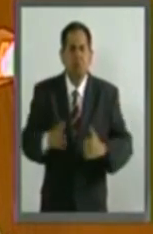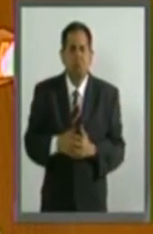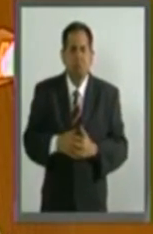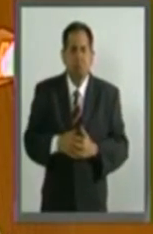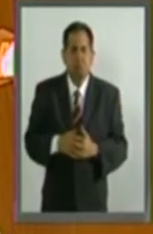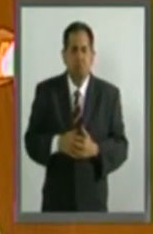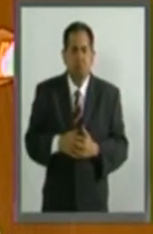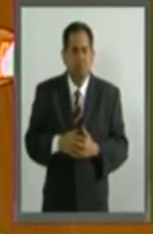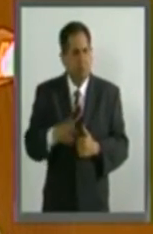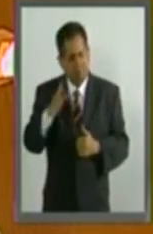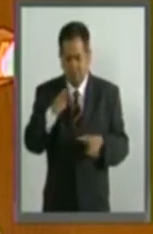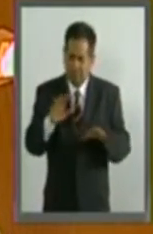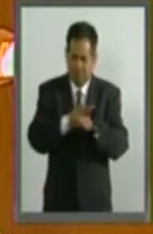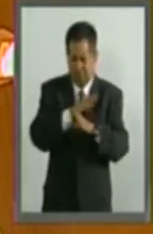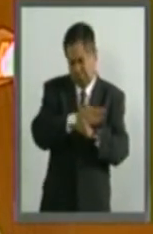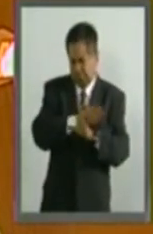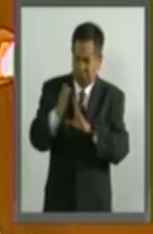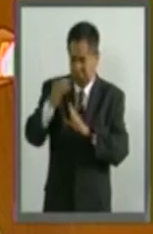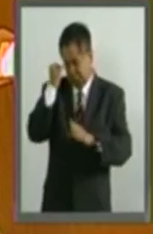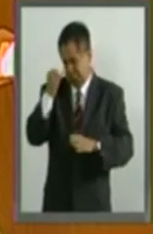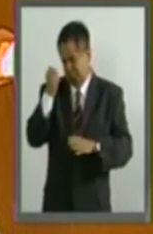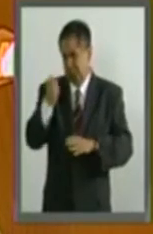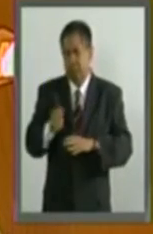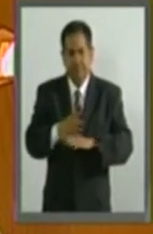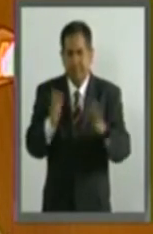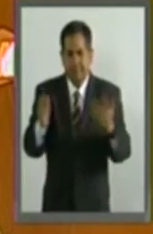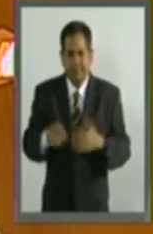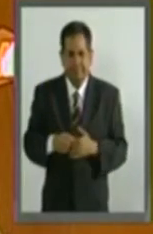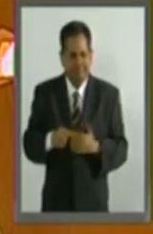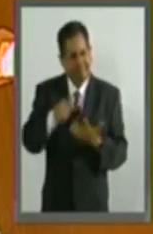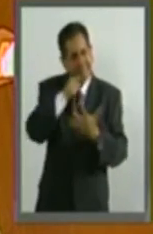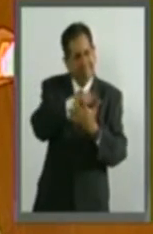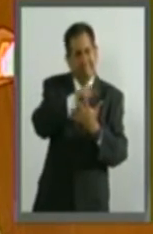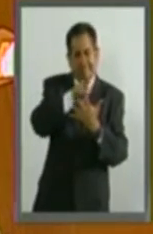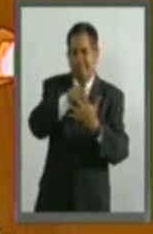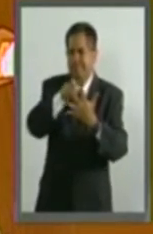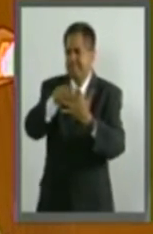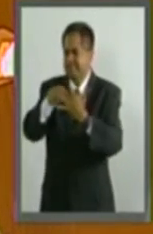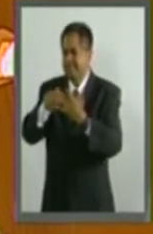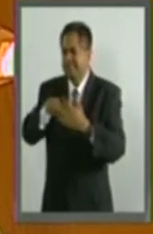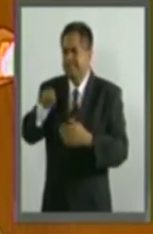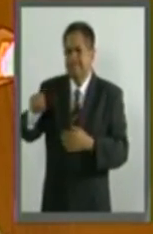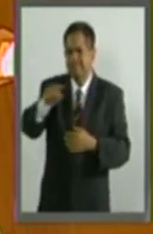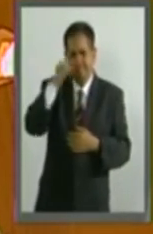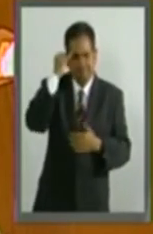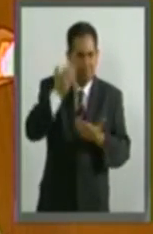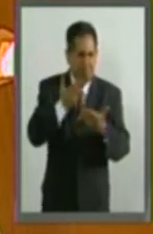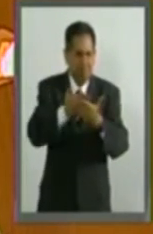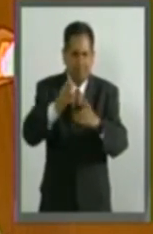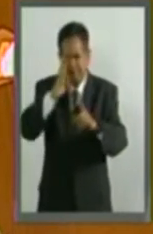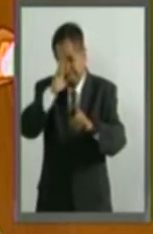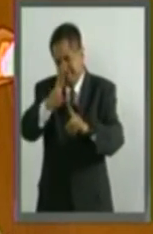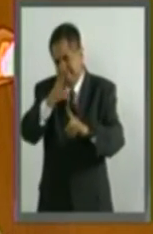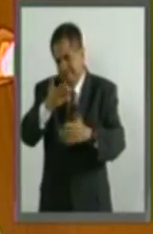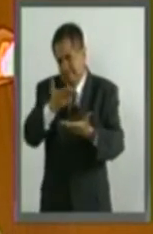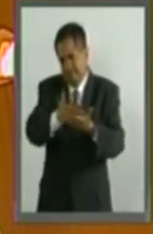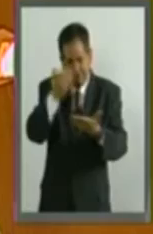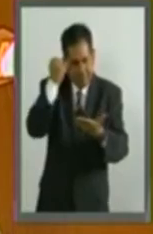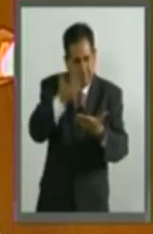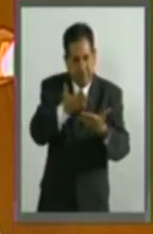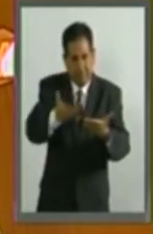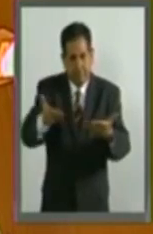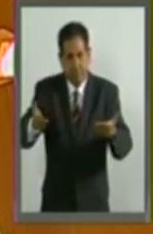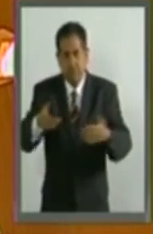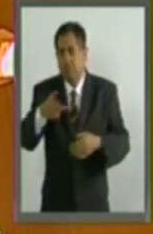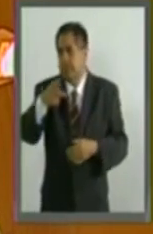radicalizar nuestra postura. Todas son planteamientos respetables. Pero qué pasa